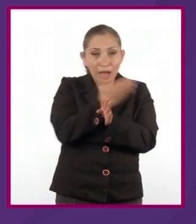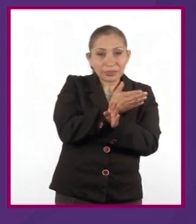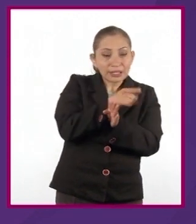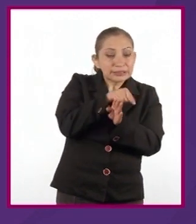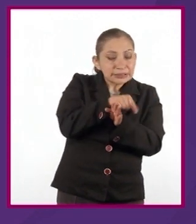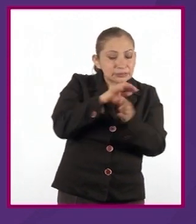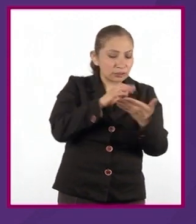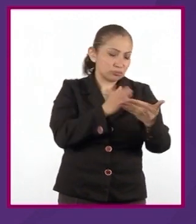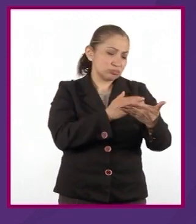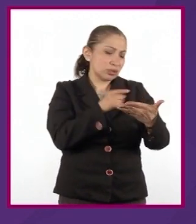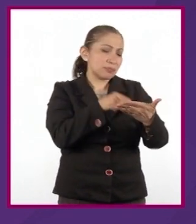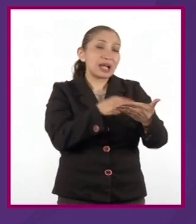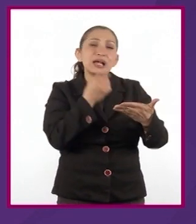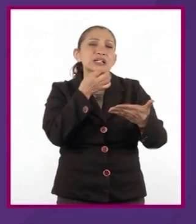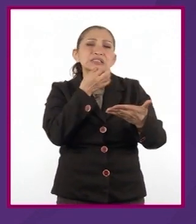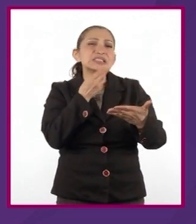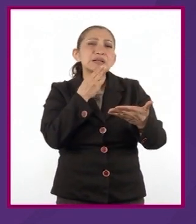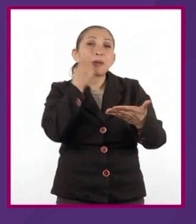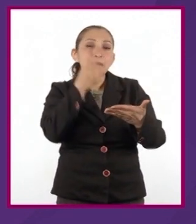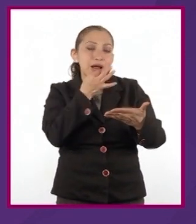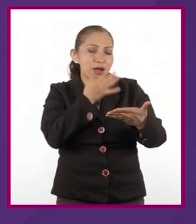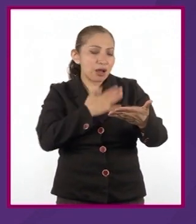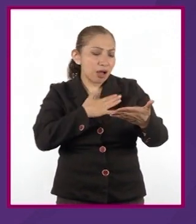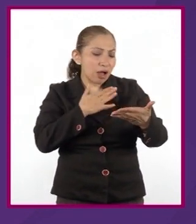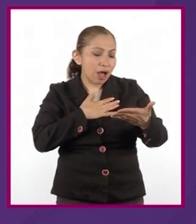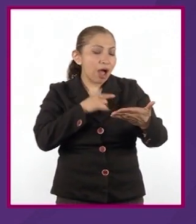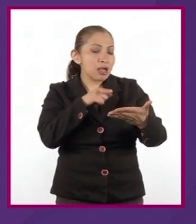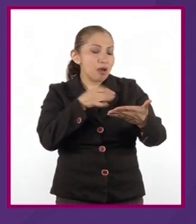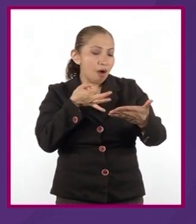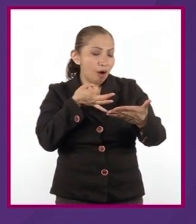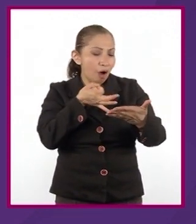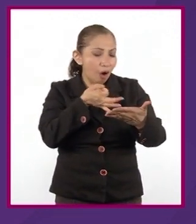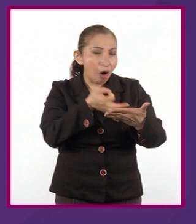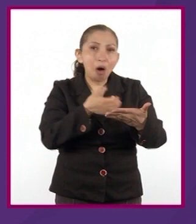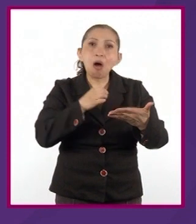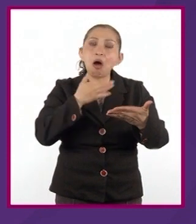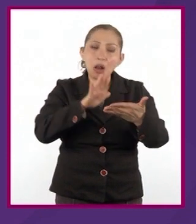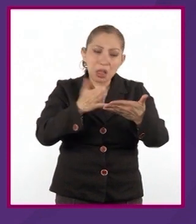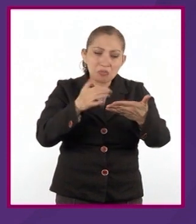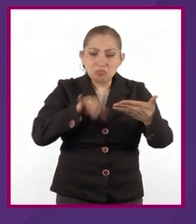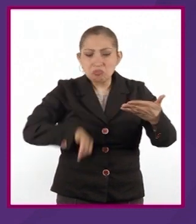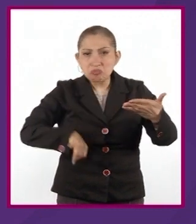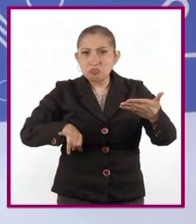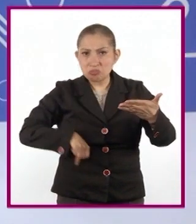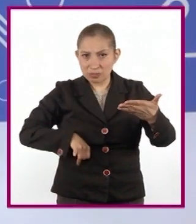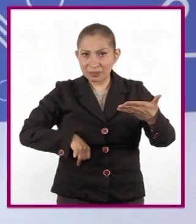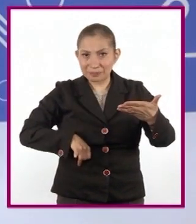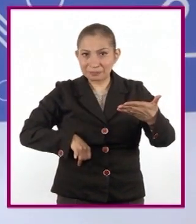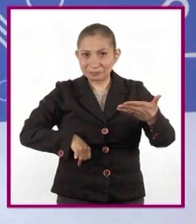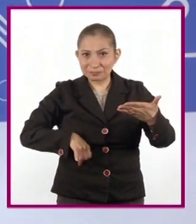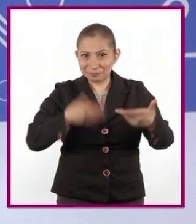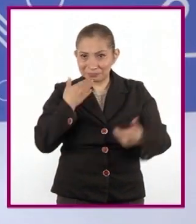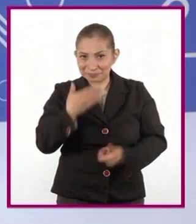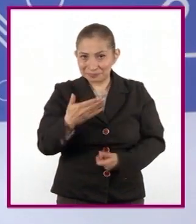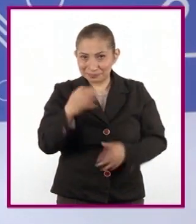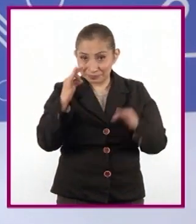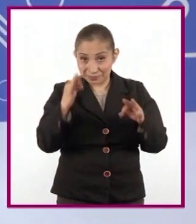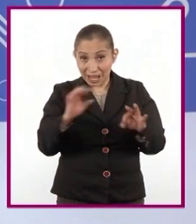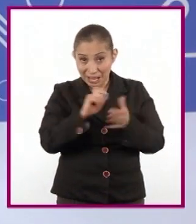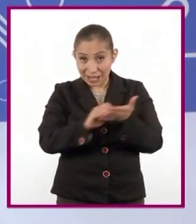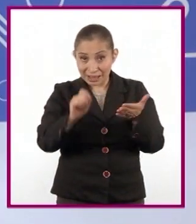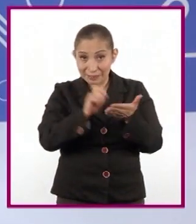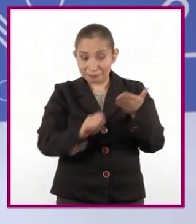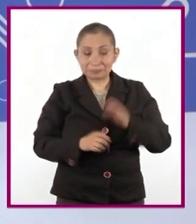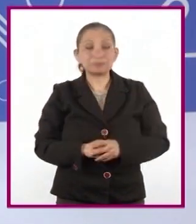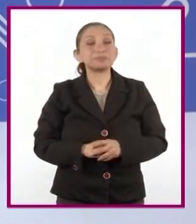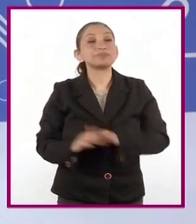y su función es informar y persuadir al lector sobre la obra en cuestión. Muy bien, ya tienen lo